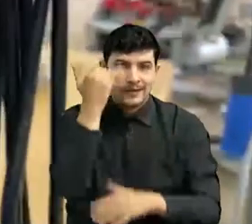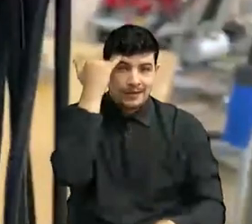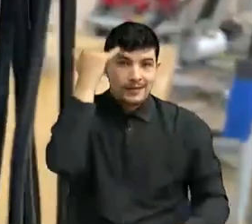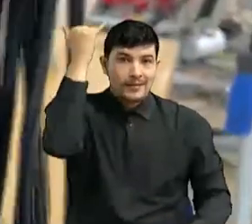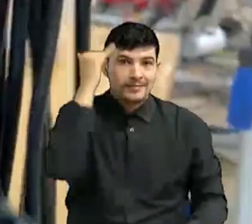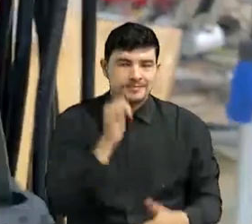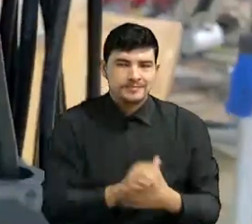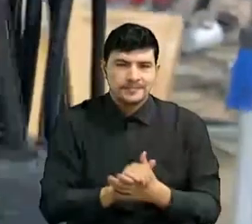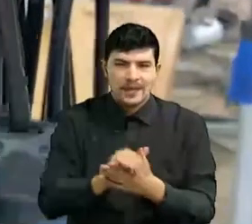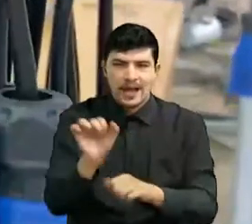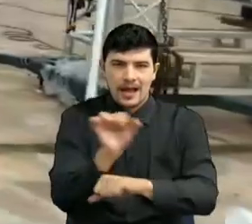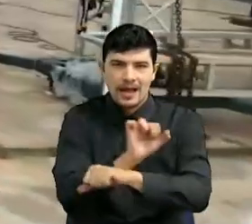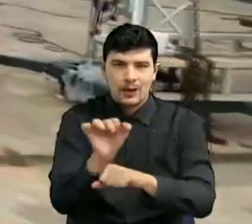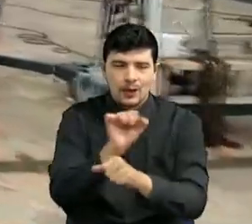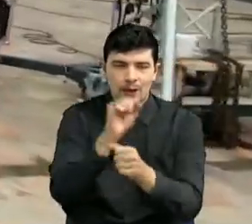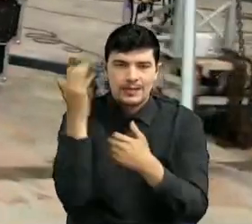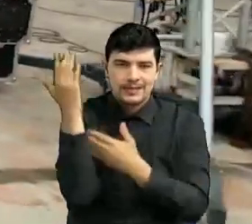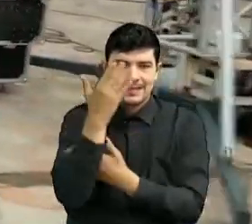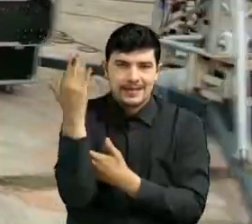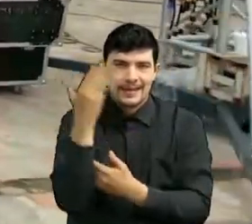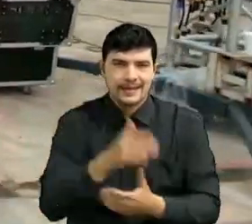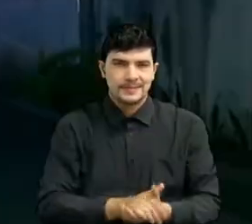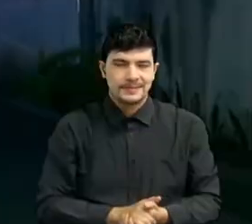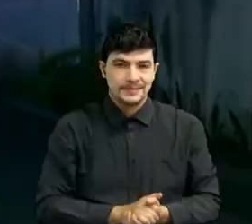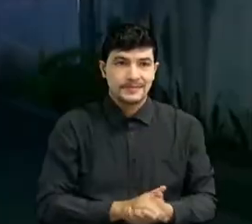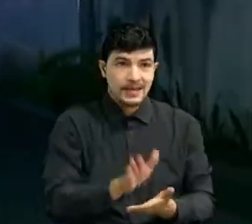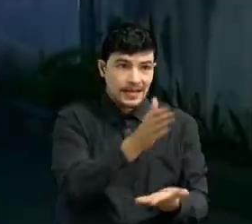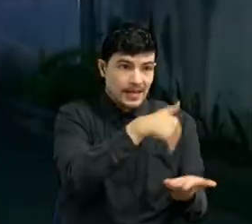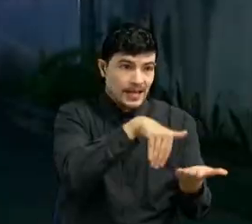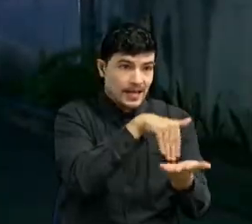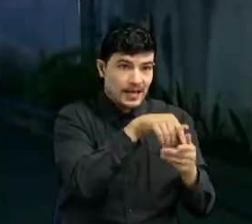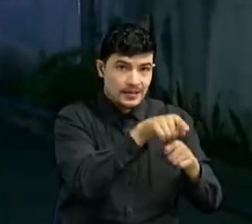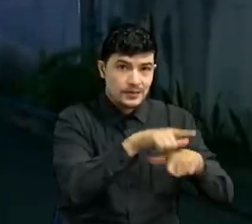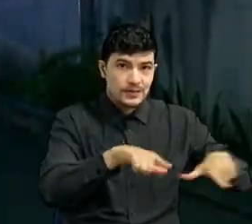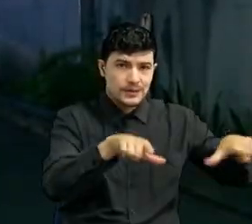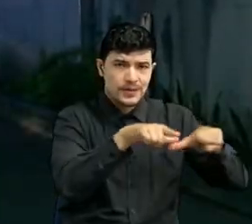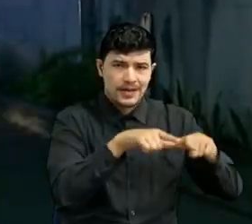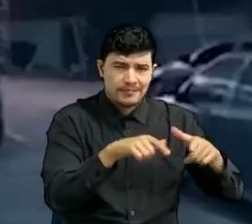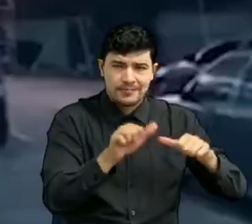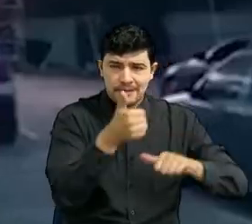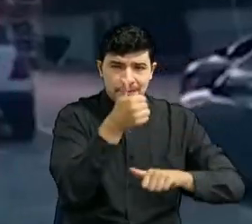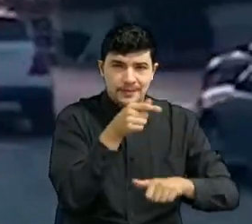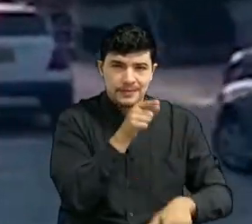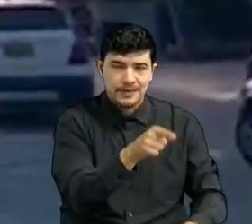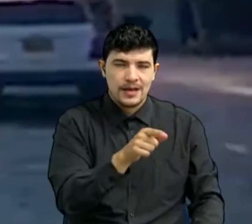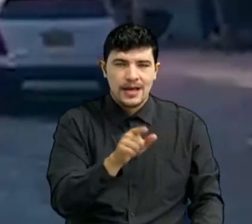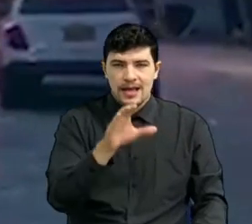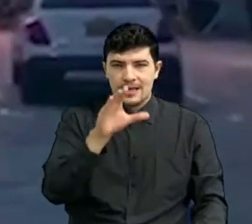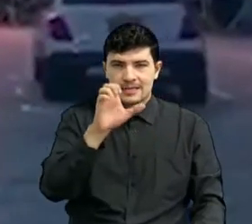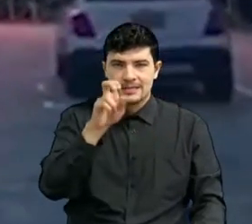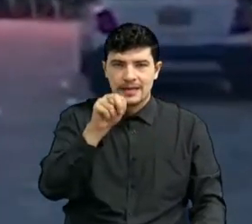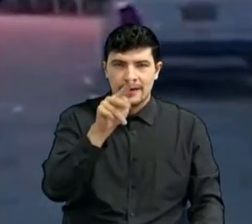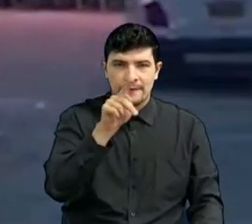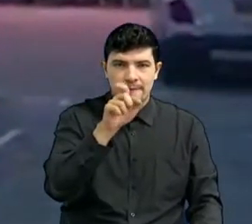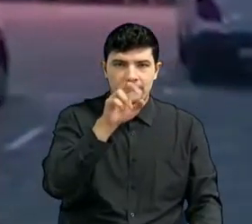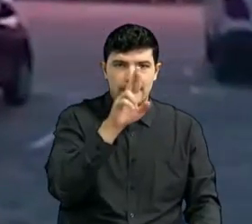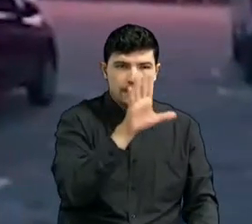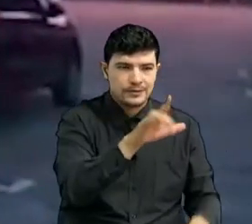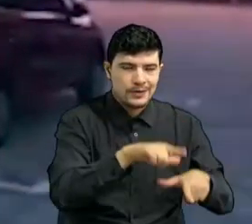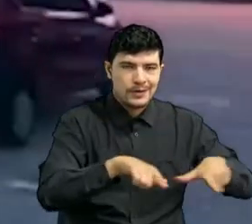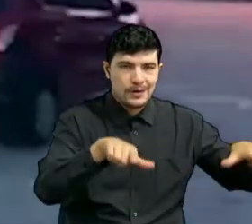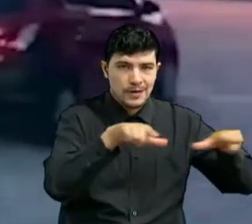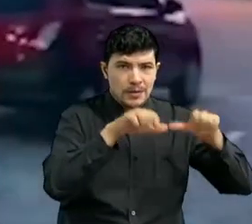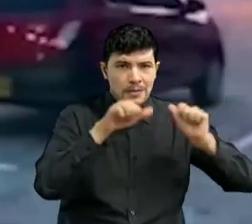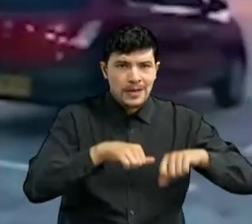El centro de eventos y ferias Zenfer será el escenario que abre sus puertas para ver cine en pantalla gigante desde